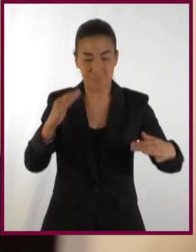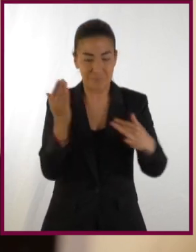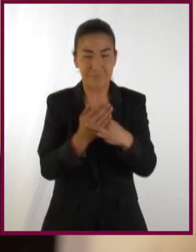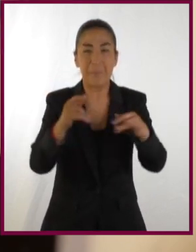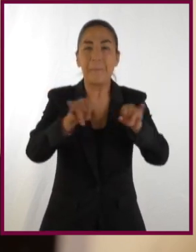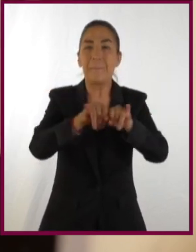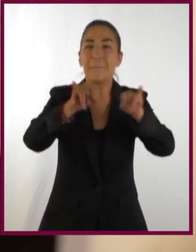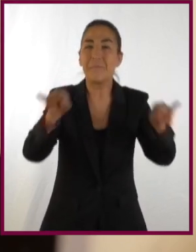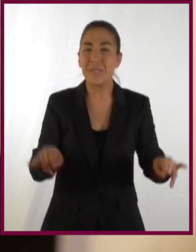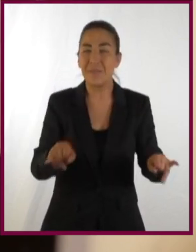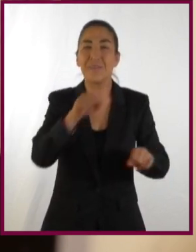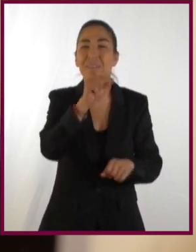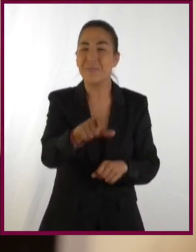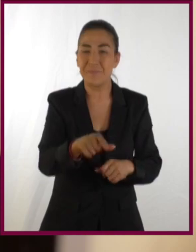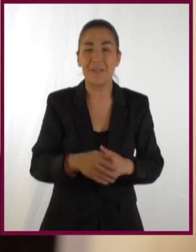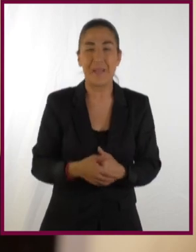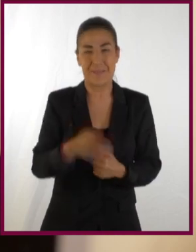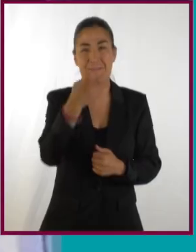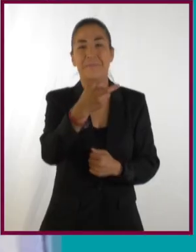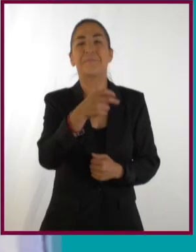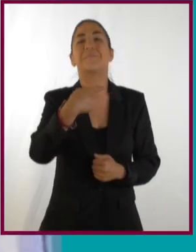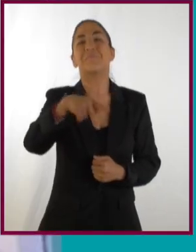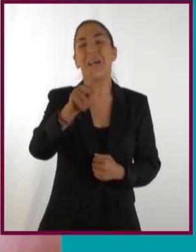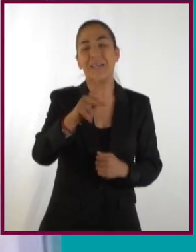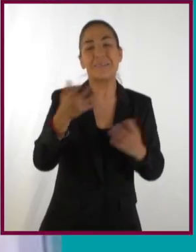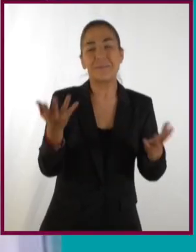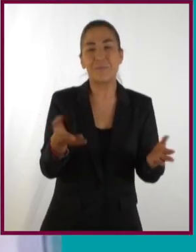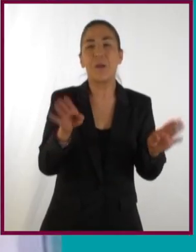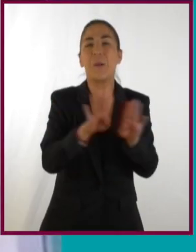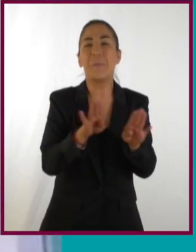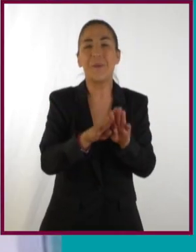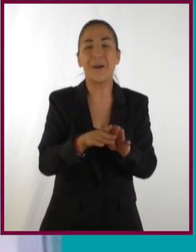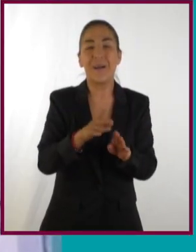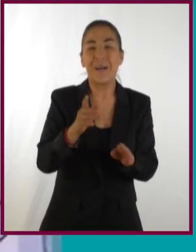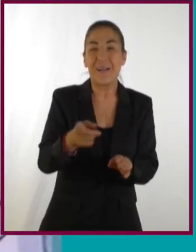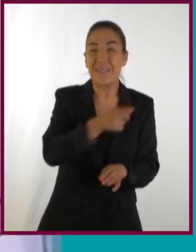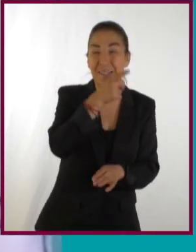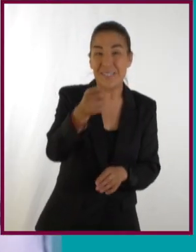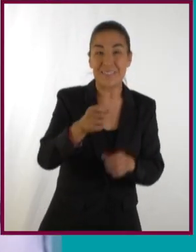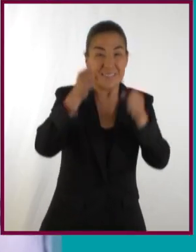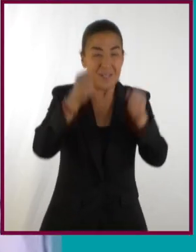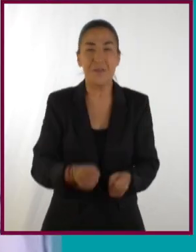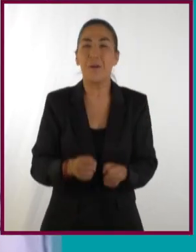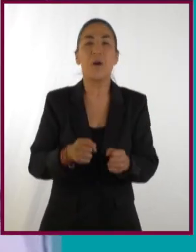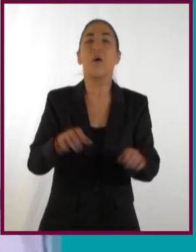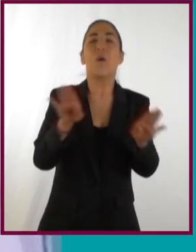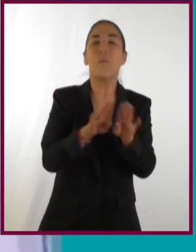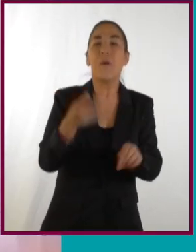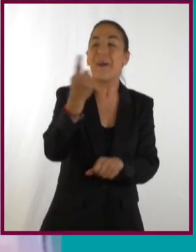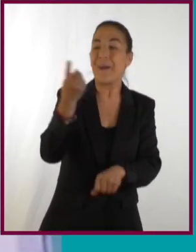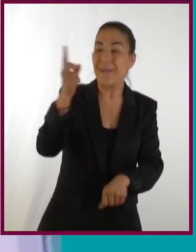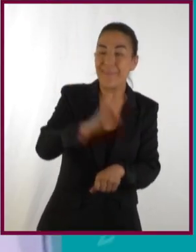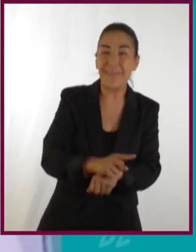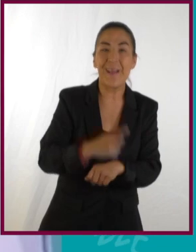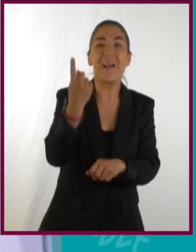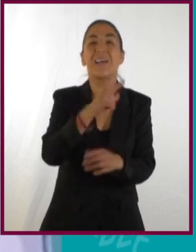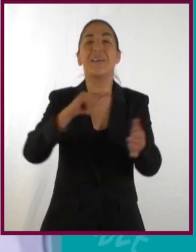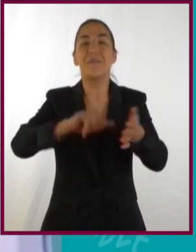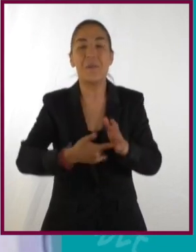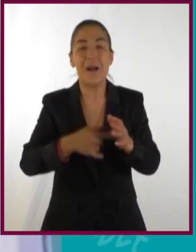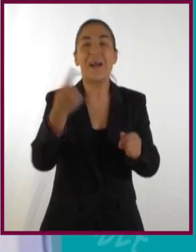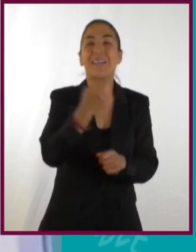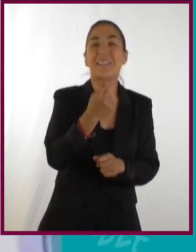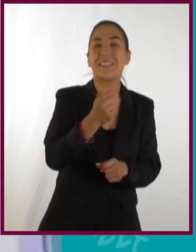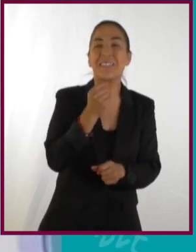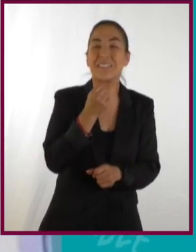siempre tuviera esa misma distancia media, ¿no? Exactamente. Exactamente. Pero, bueno, es una convencionalidad para no decir, a ver,